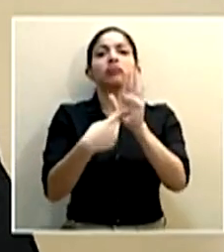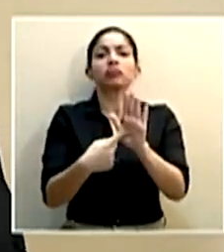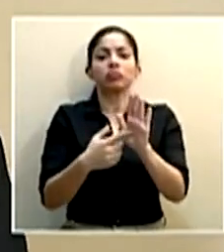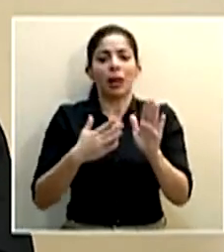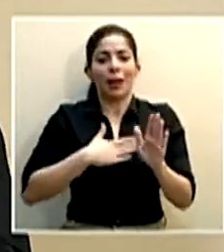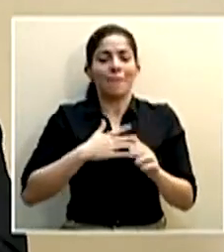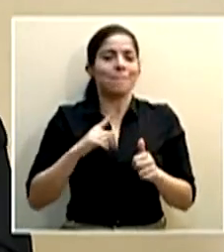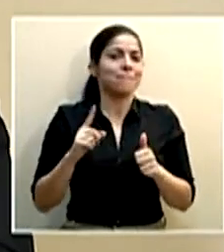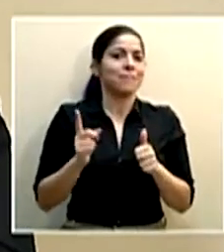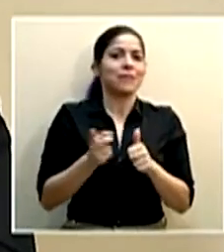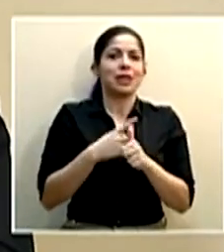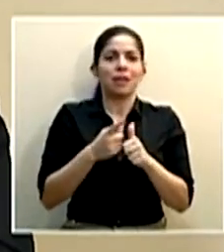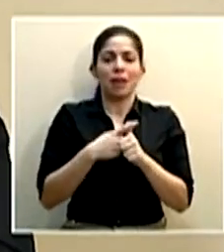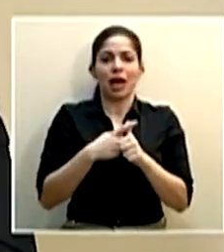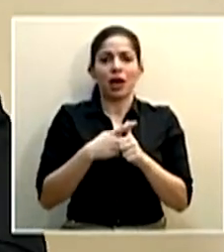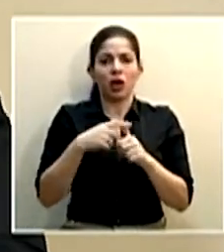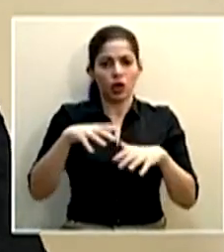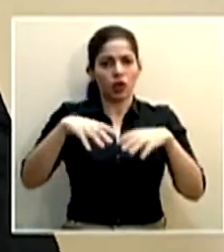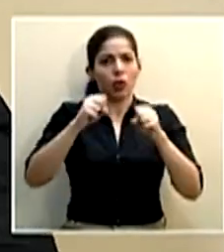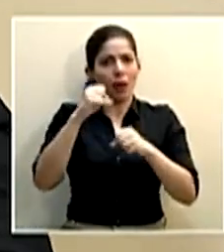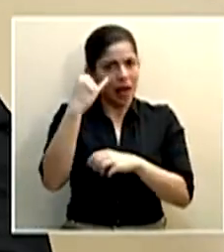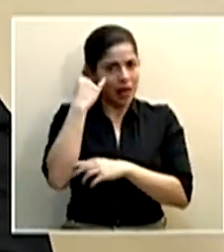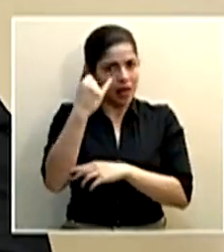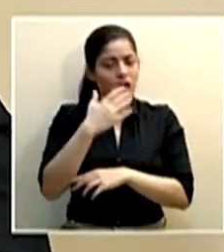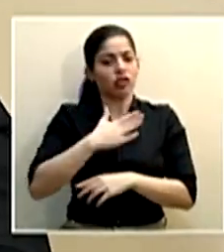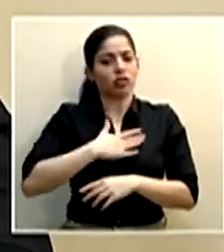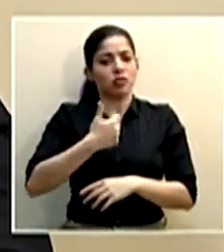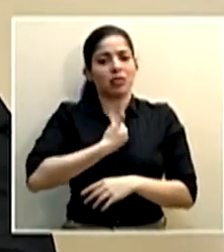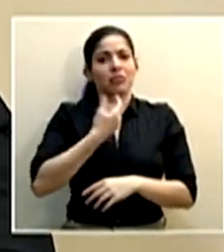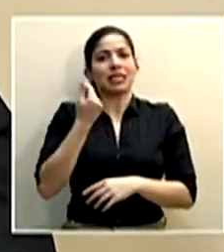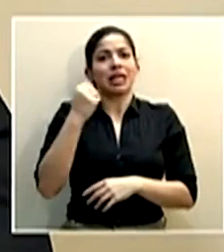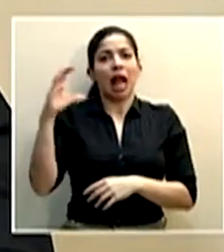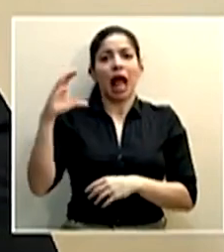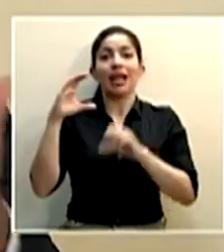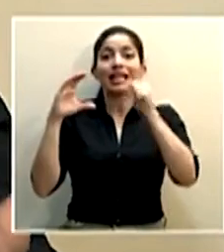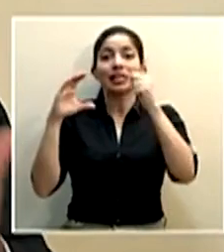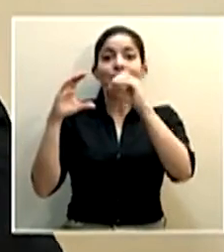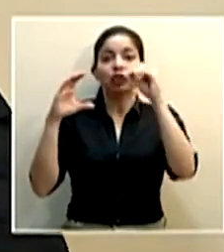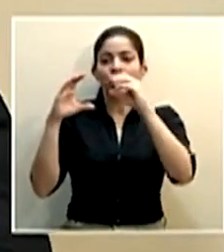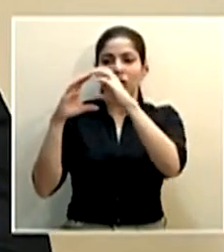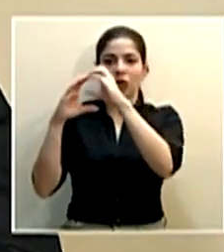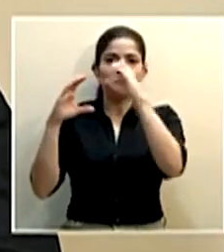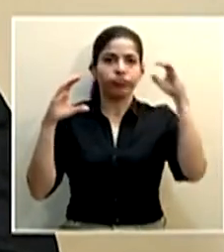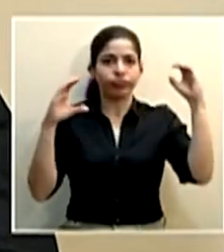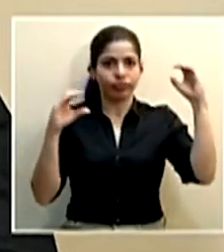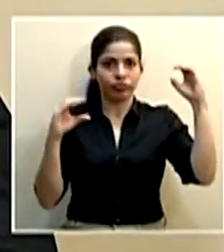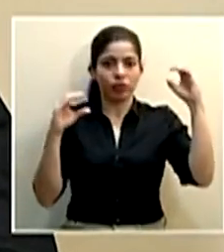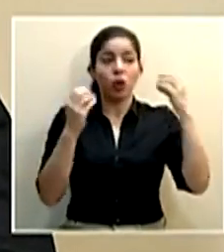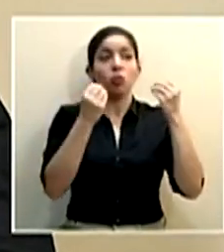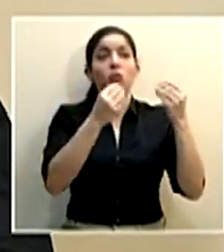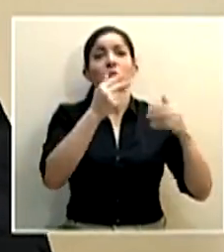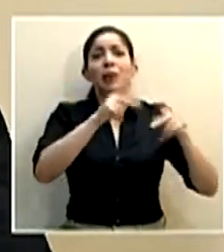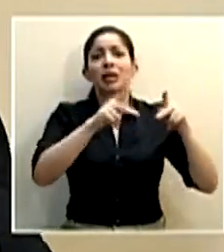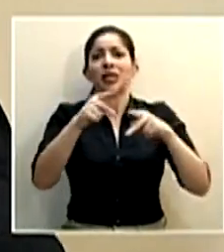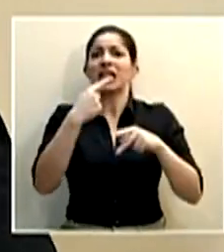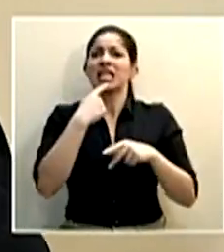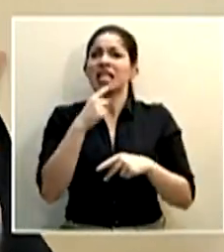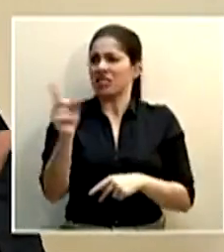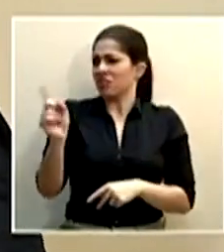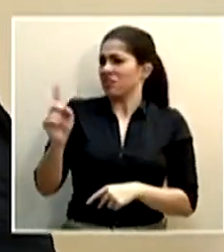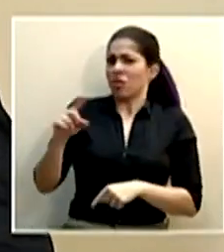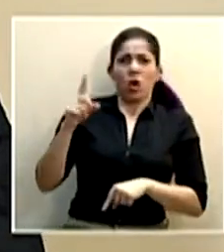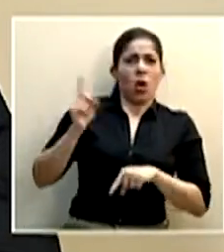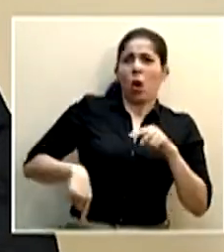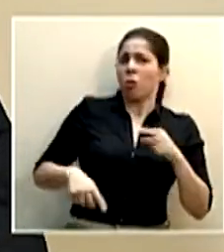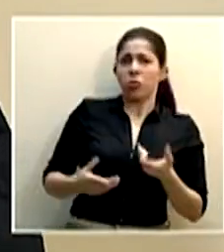soy el primero en tomar esta iniciativa y yo me voy a rebajar el salario del 10%. Mucha gente de la parte legal burocrática me dijo, no, no se